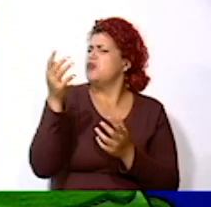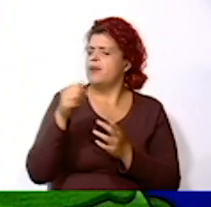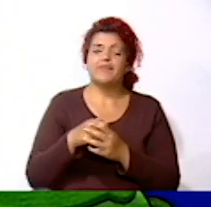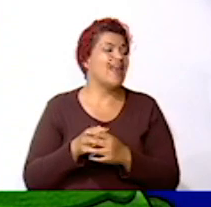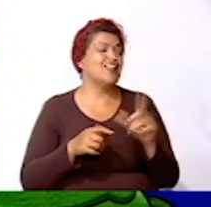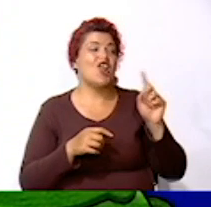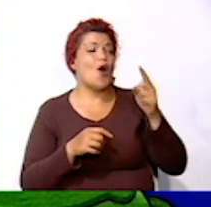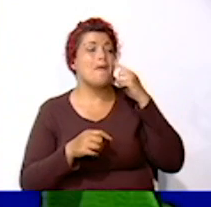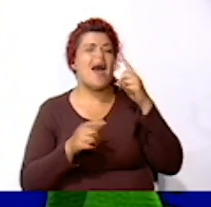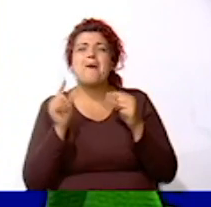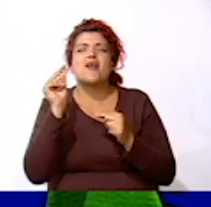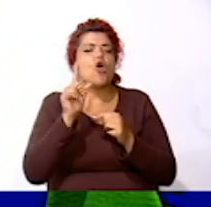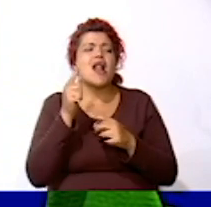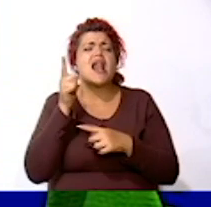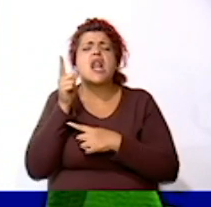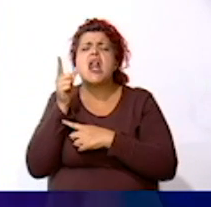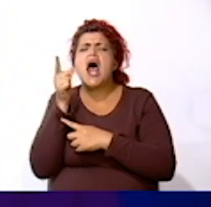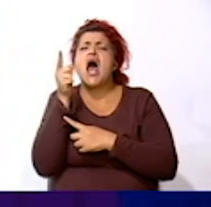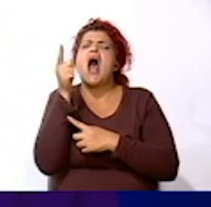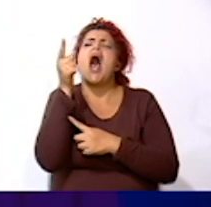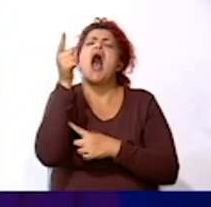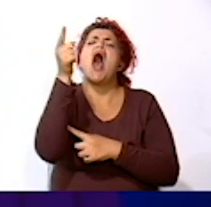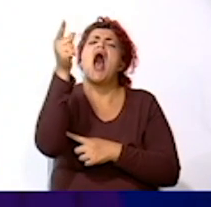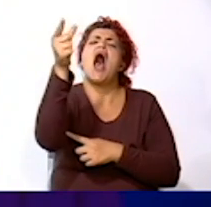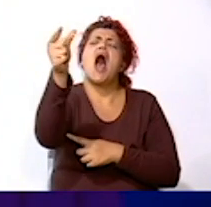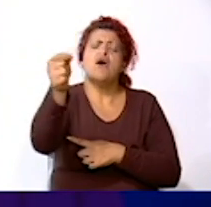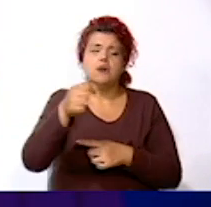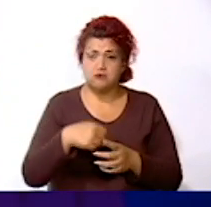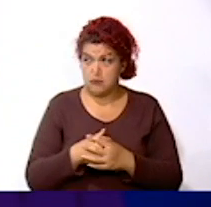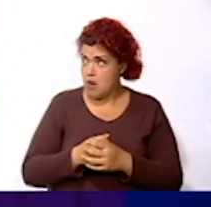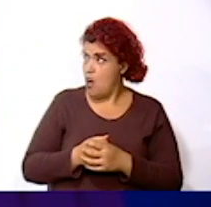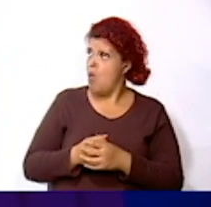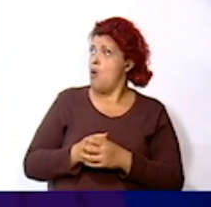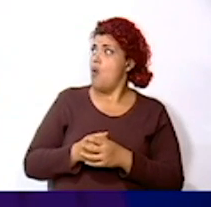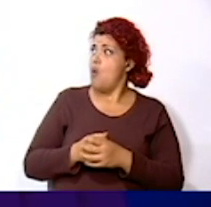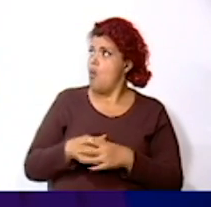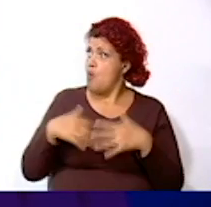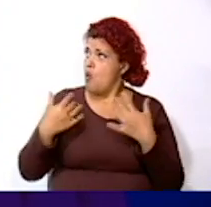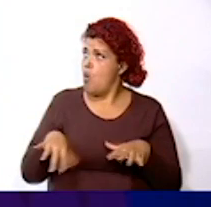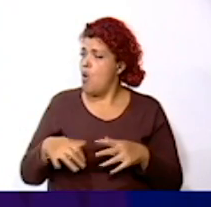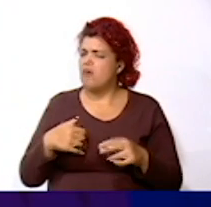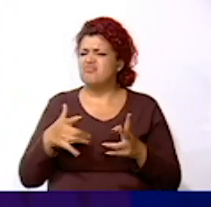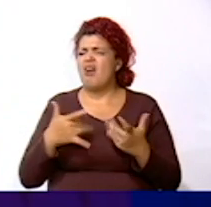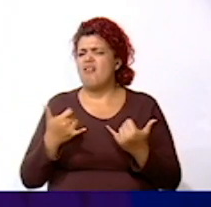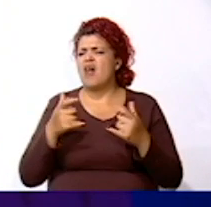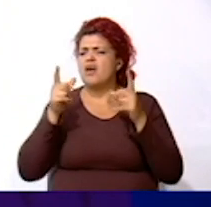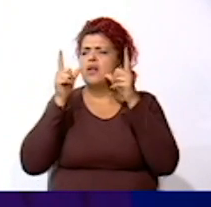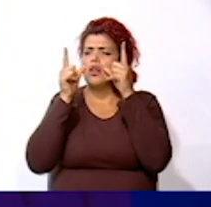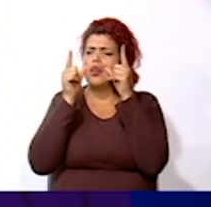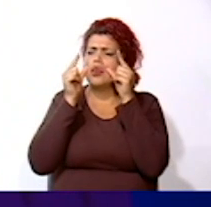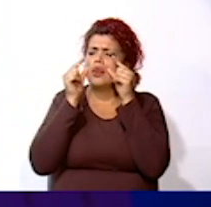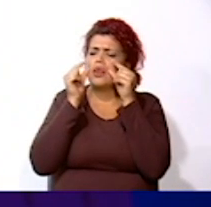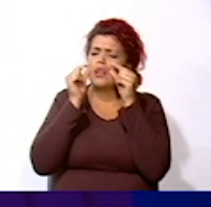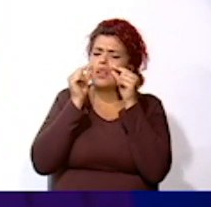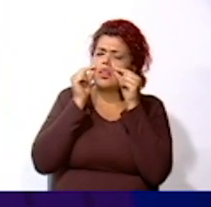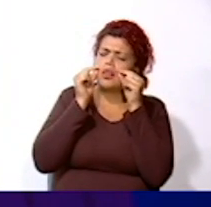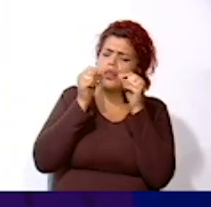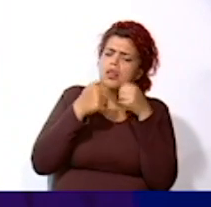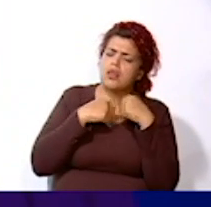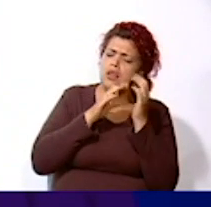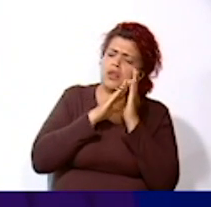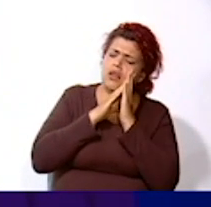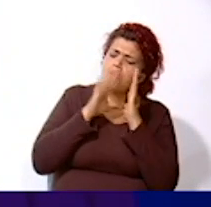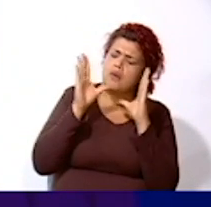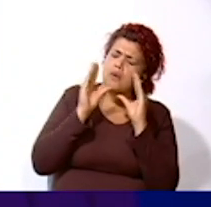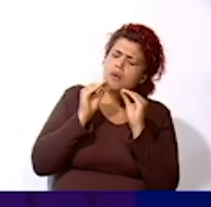muy lejos ¡Wow! Me está dando un poco de sueño Y siempre me ocurre Y ¡De noche! Amigo